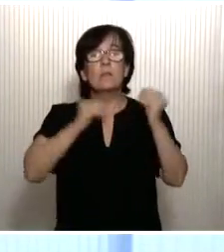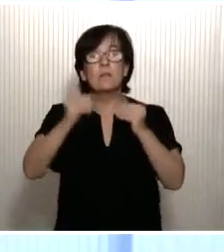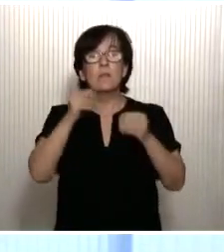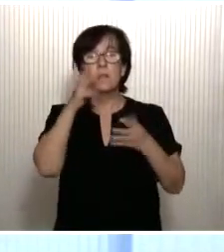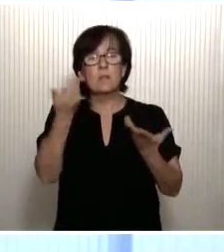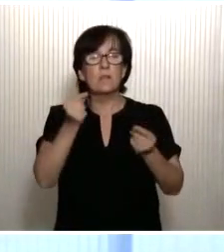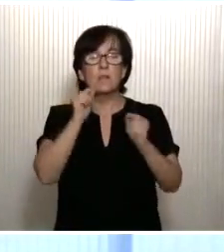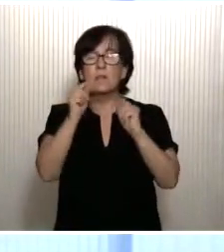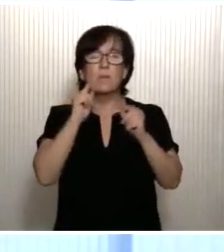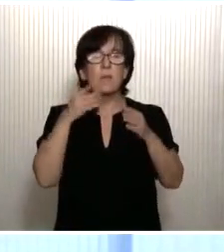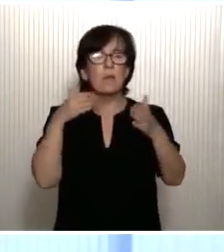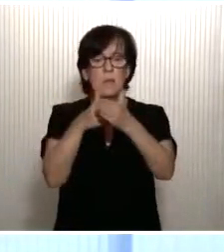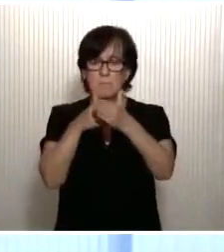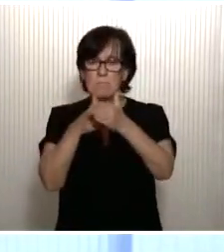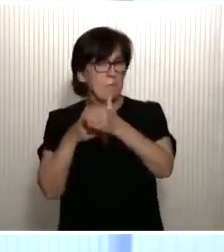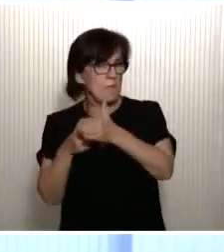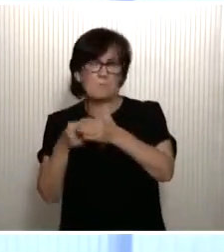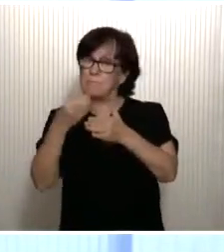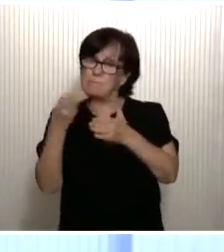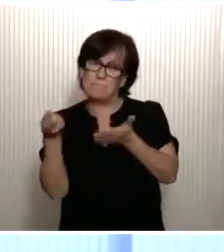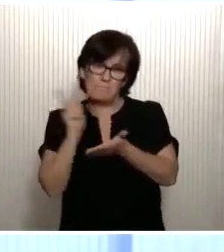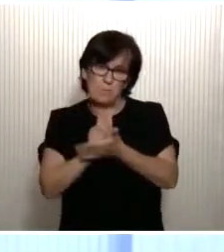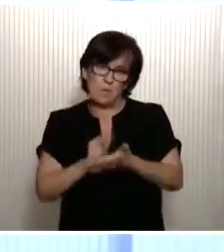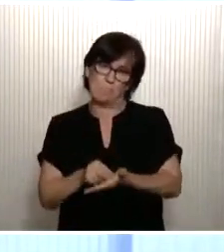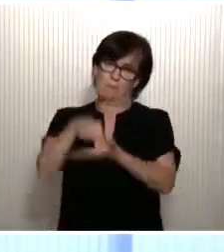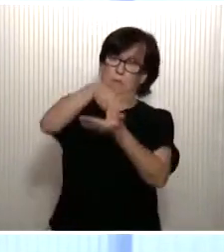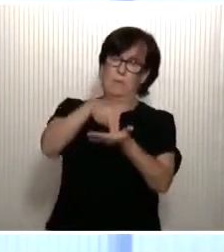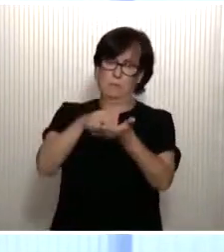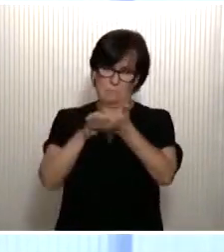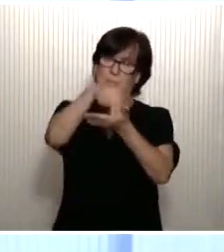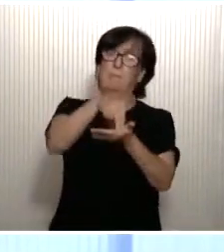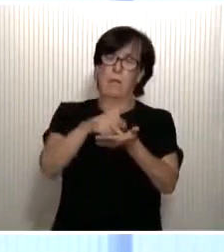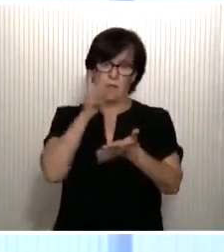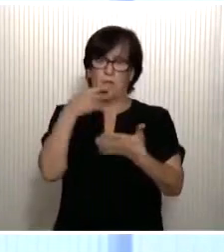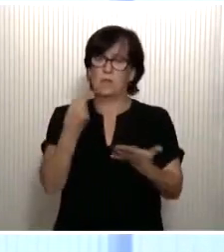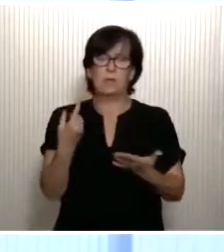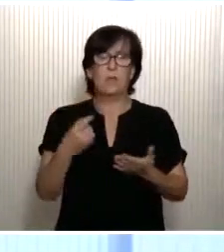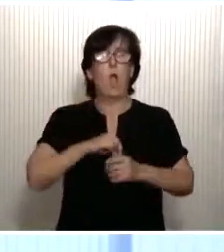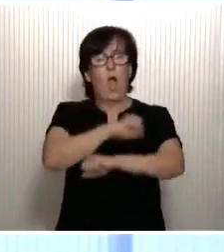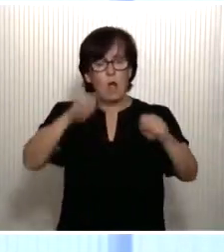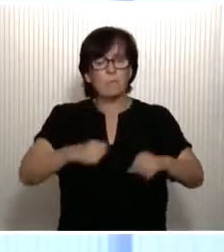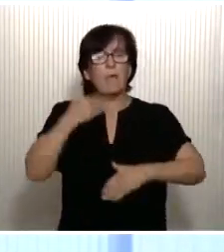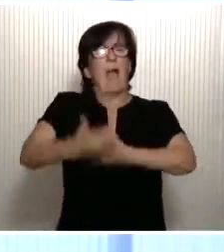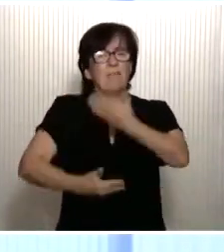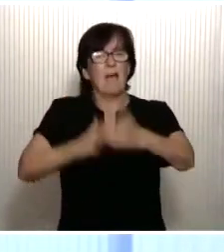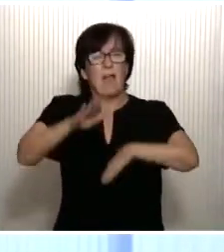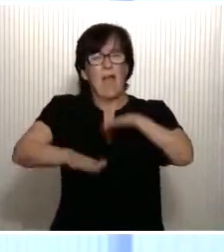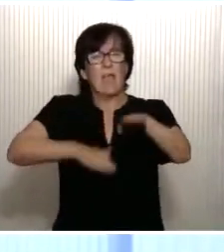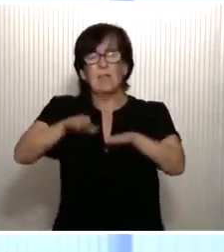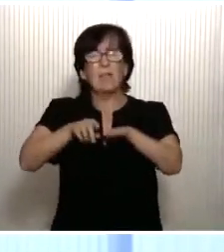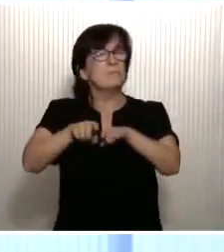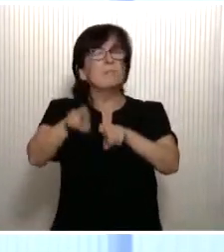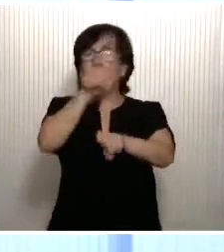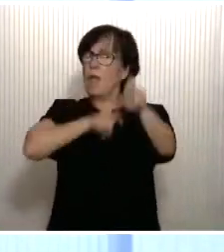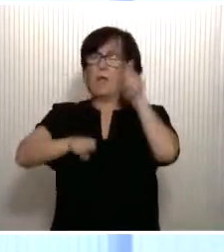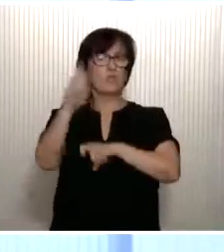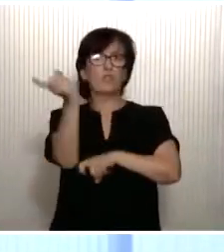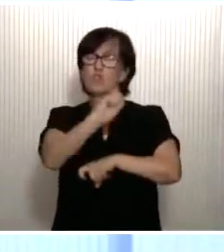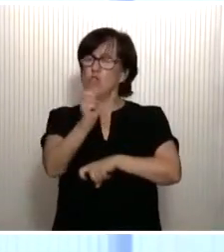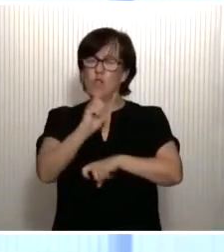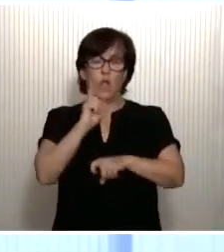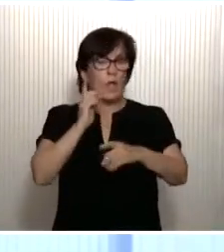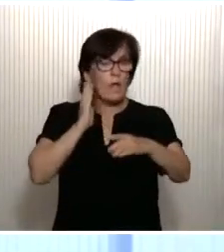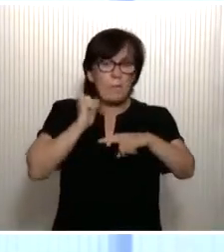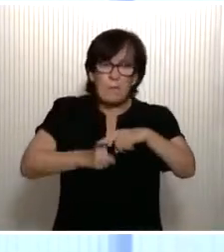a impedirnos levantarnos. Tras cada revés, lo que tenemos que hacer es avanzar de nuevo. Ningún retroceso parcial que tengamos